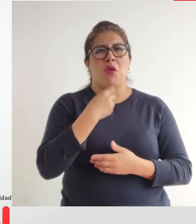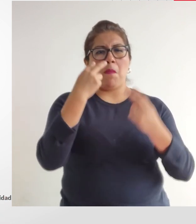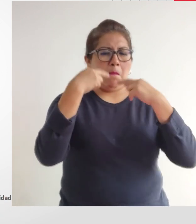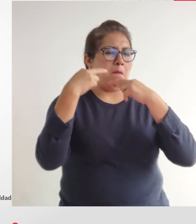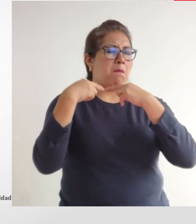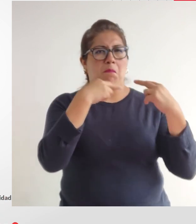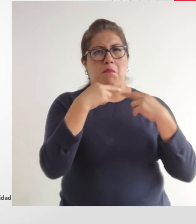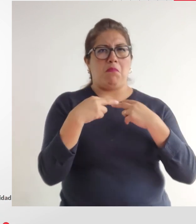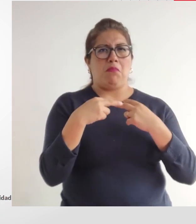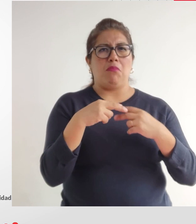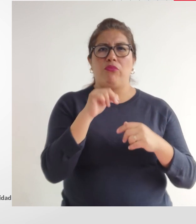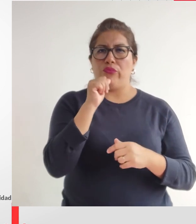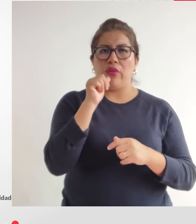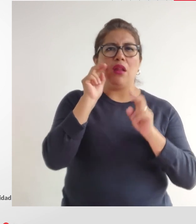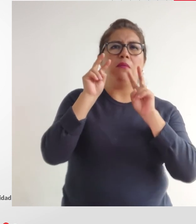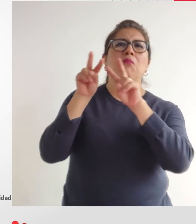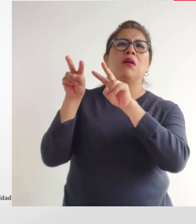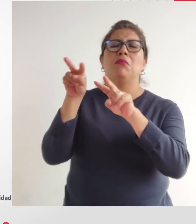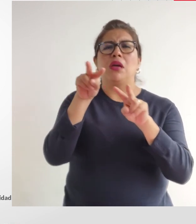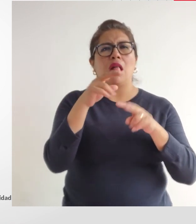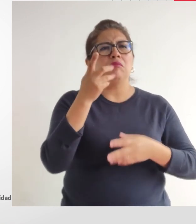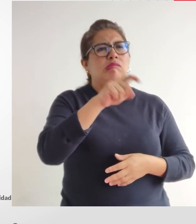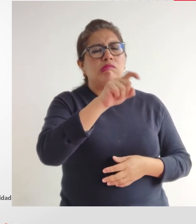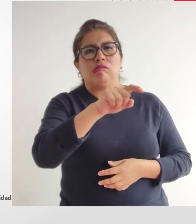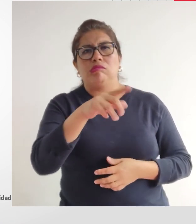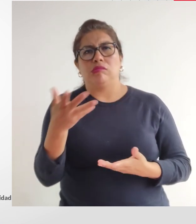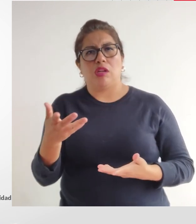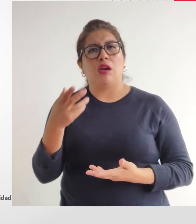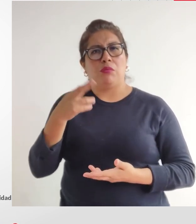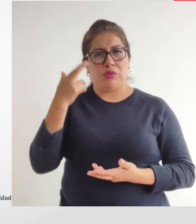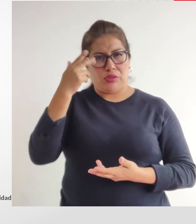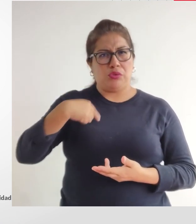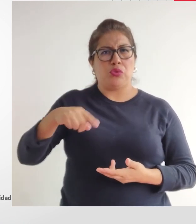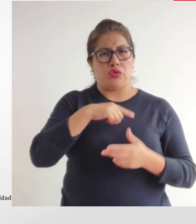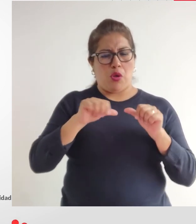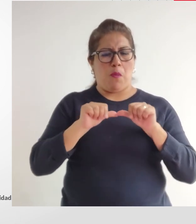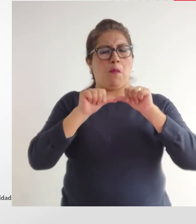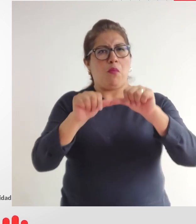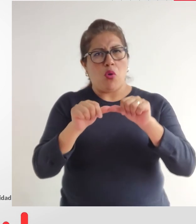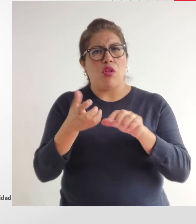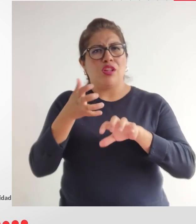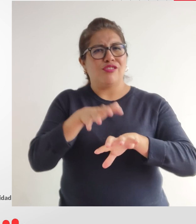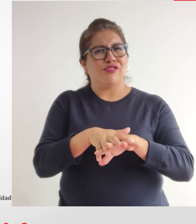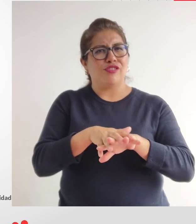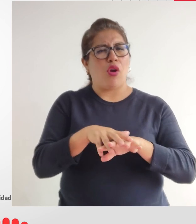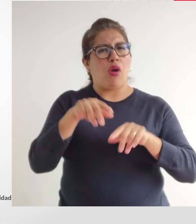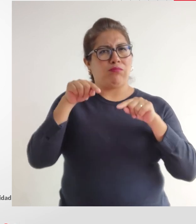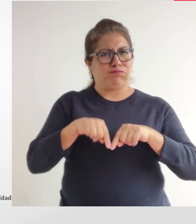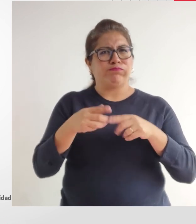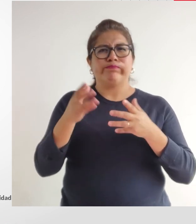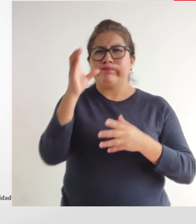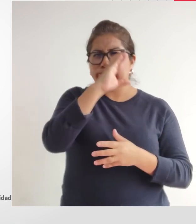solo lo nuestro y no lo que hay alrededor por eso modo inclusión es una campaña que busca